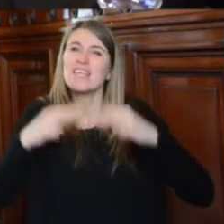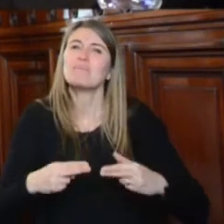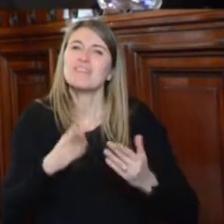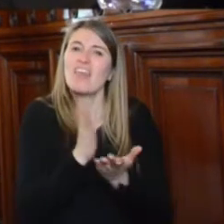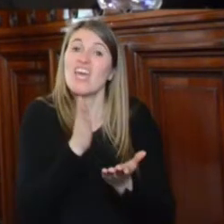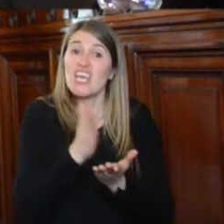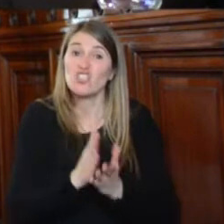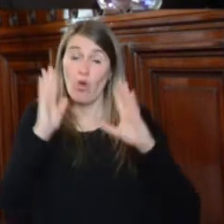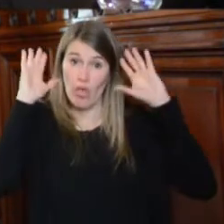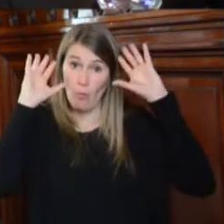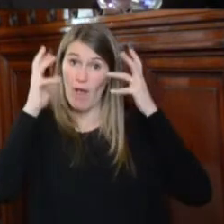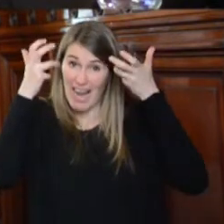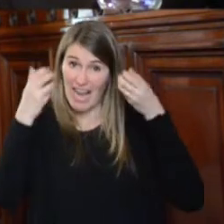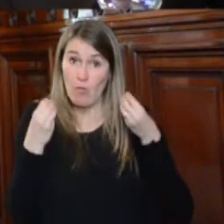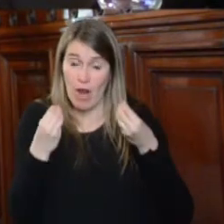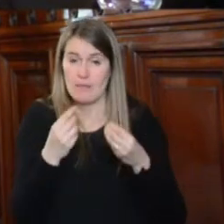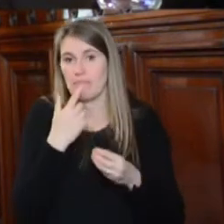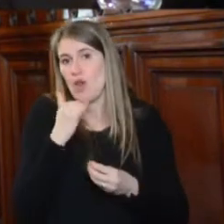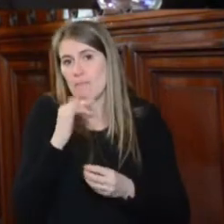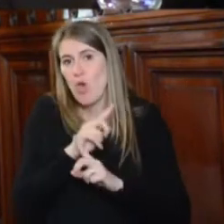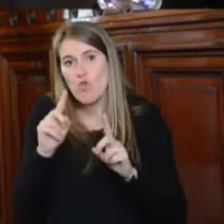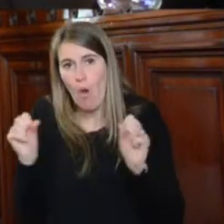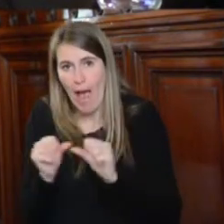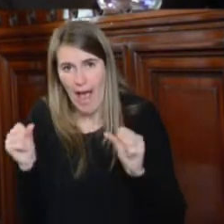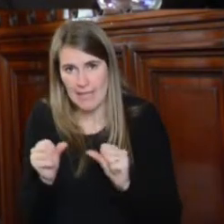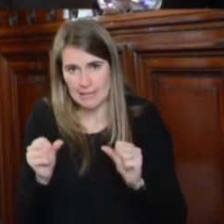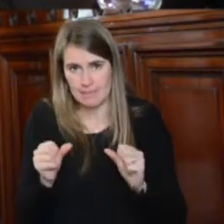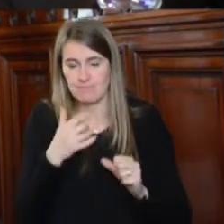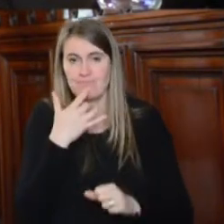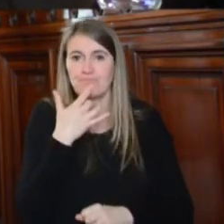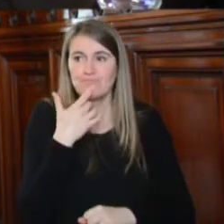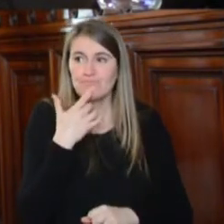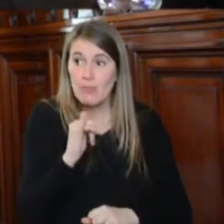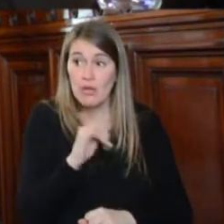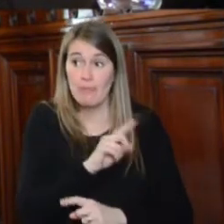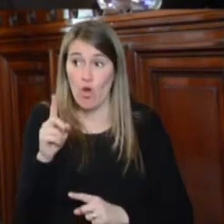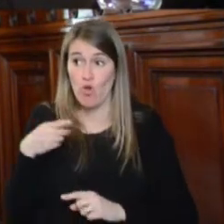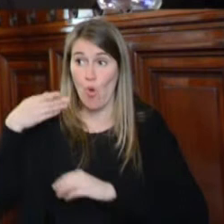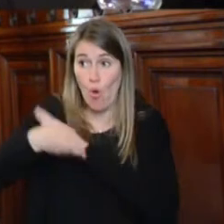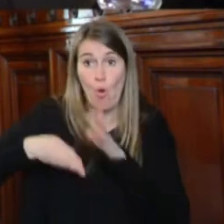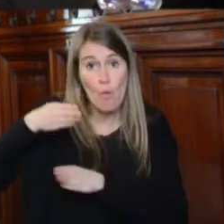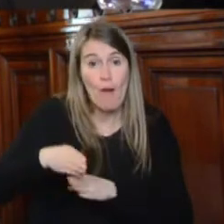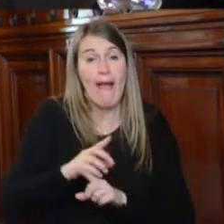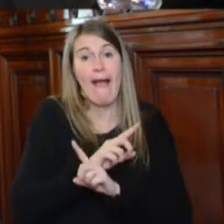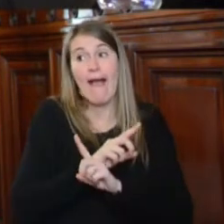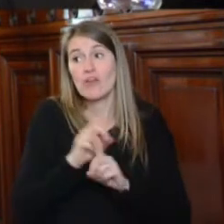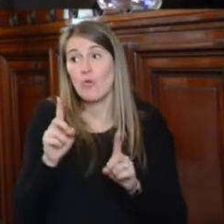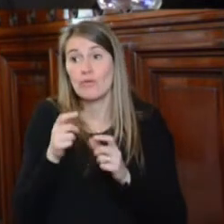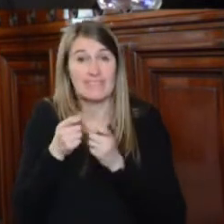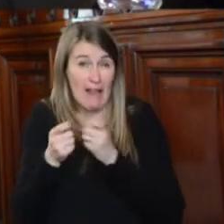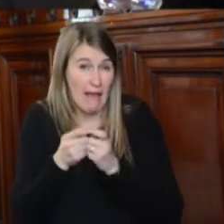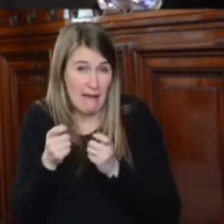huelga, de alguna manera, es el no hacer. Cuando, es decir, es la no concurrencia, la no prestación del trabajo.